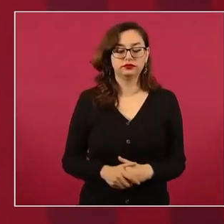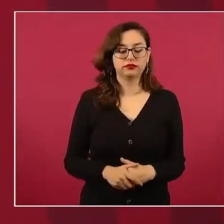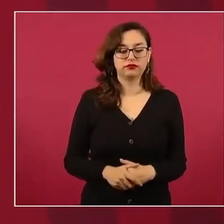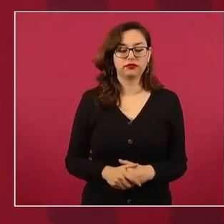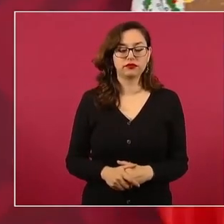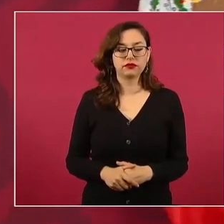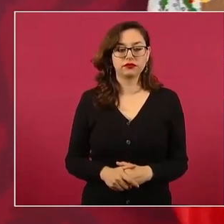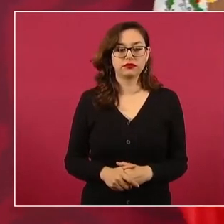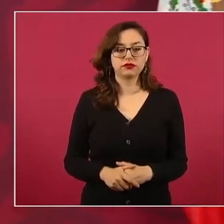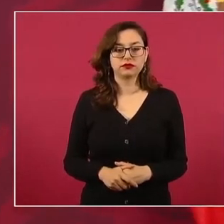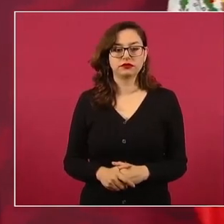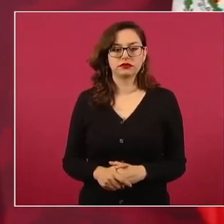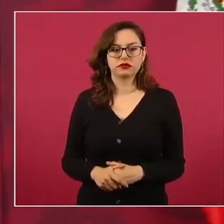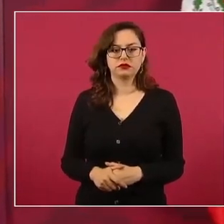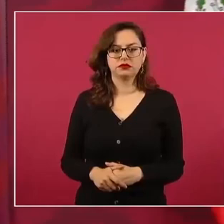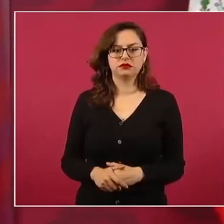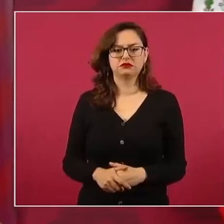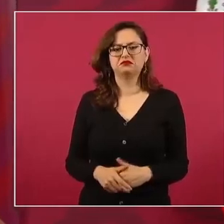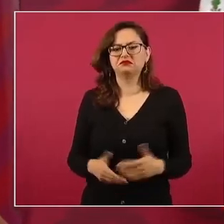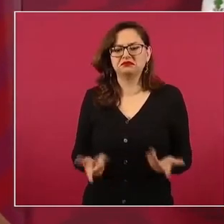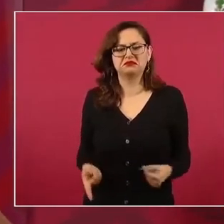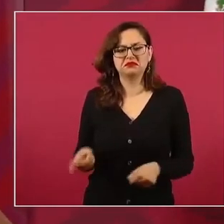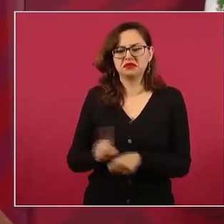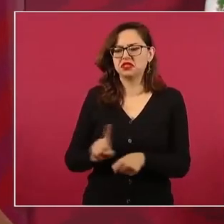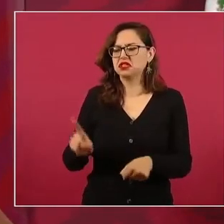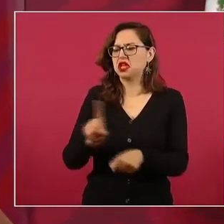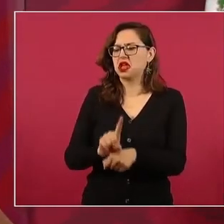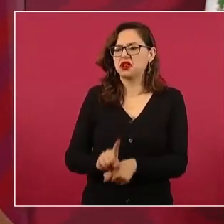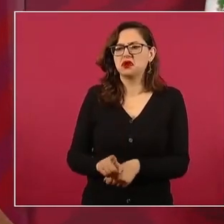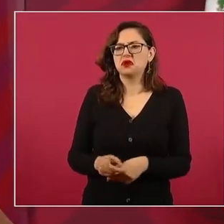yo, 150, 200 casas diarias.